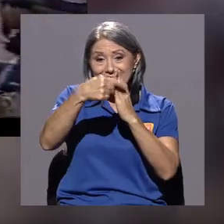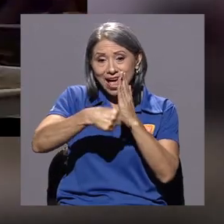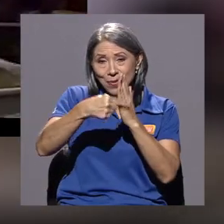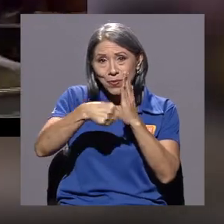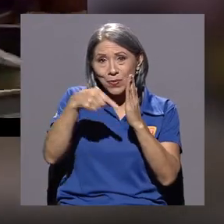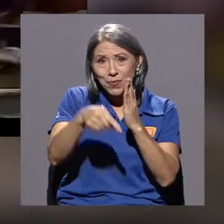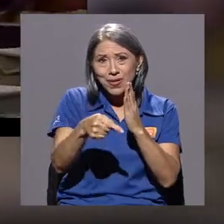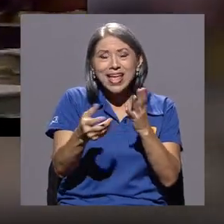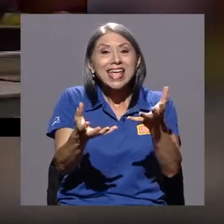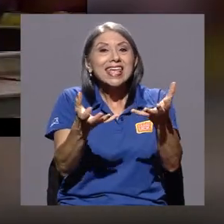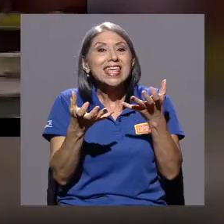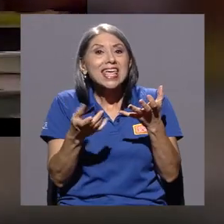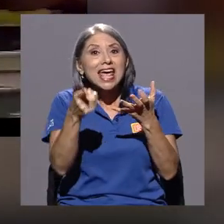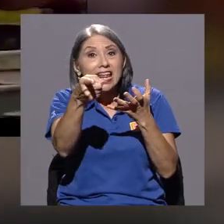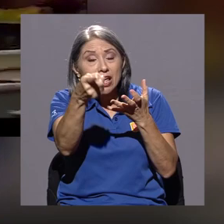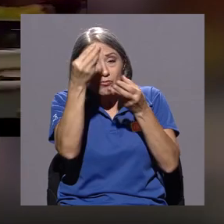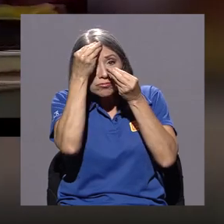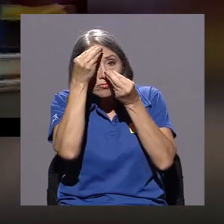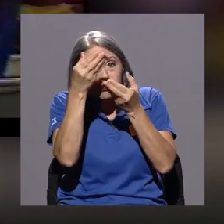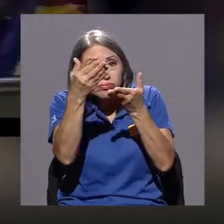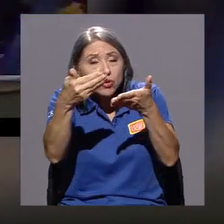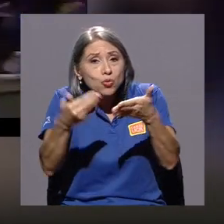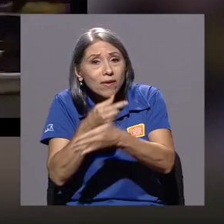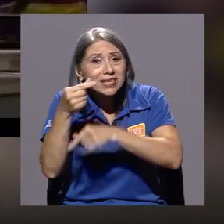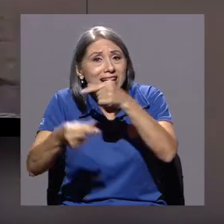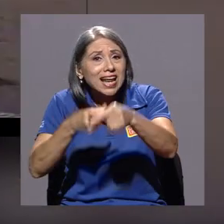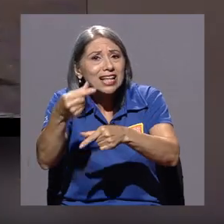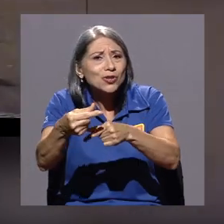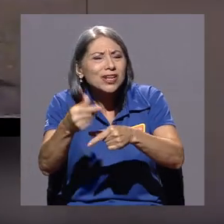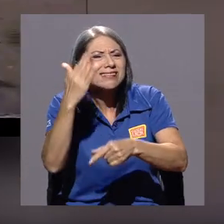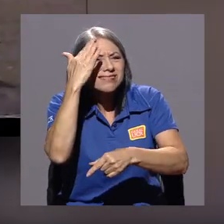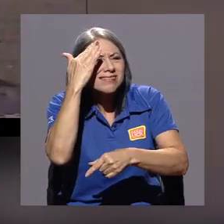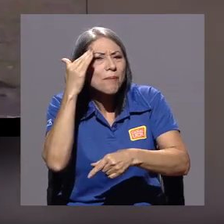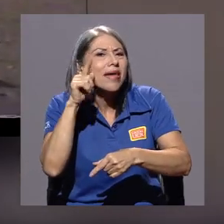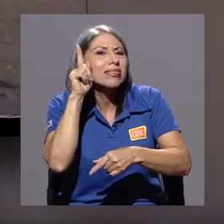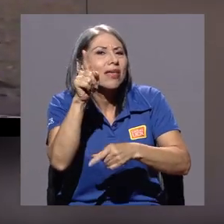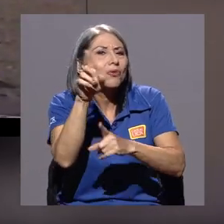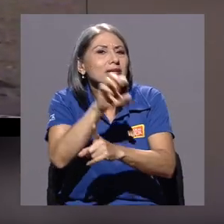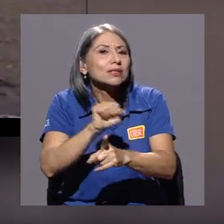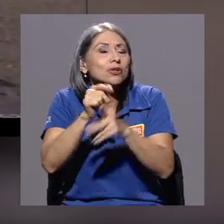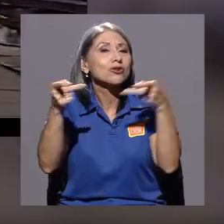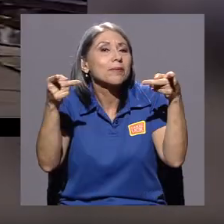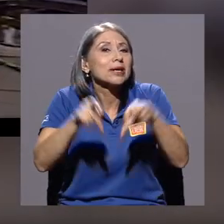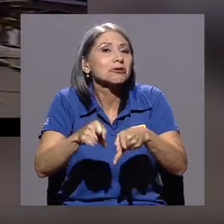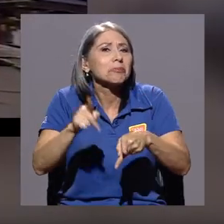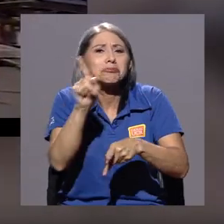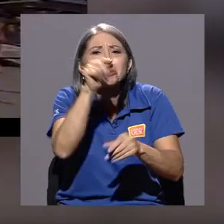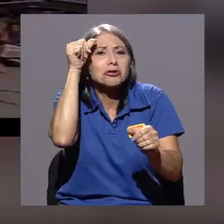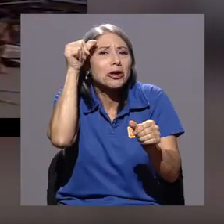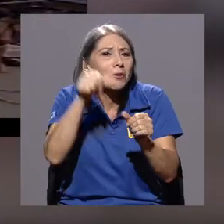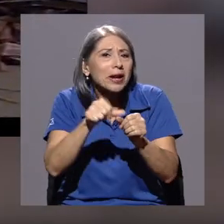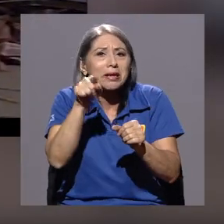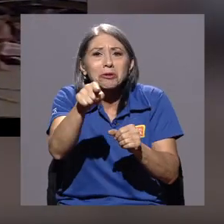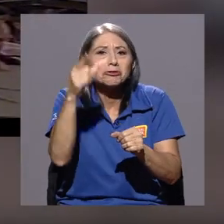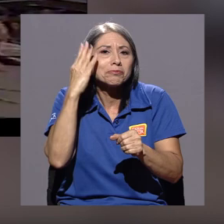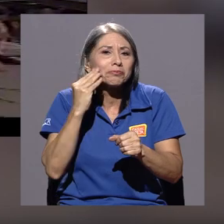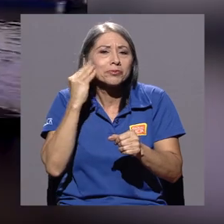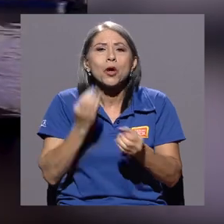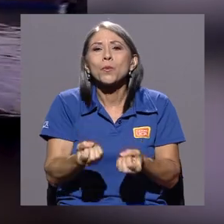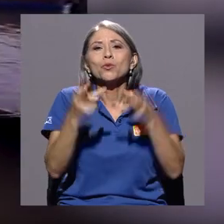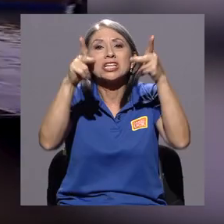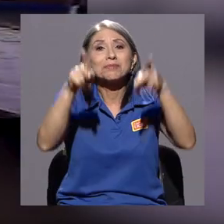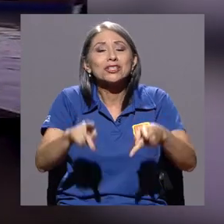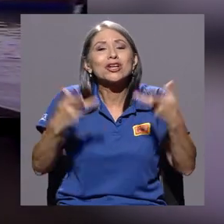ubicar a las nuevas generaciones en un evento que no recuerdan porque no vivieron. Muchos ni siquiera